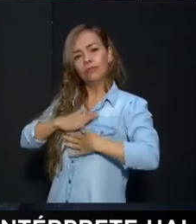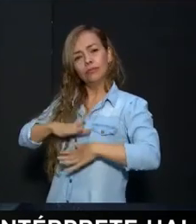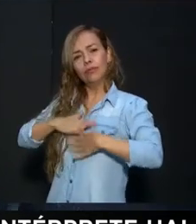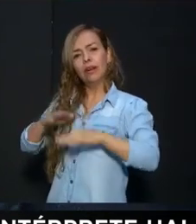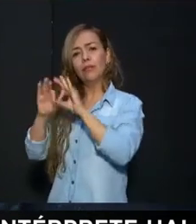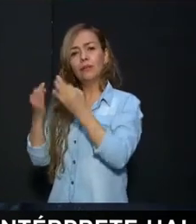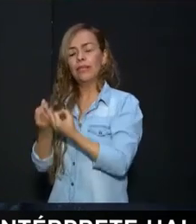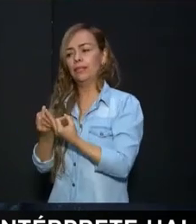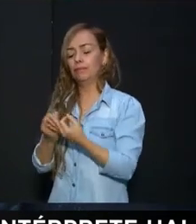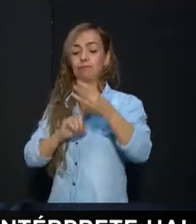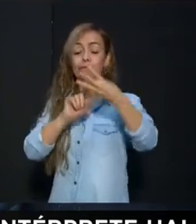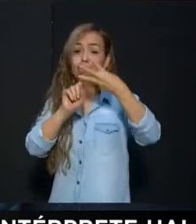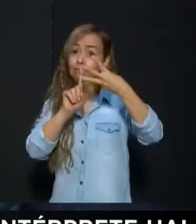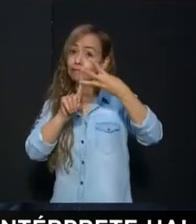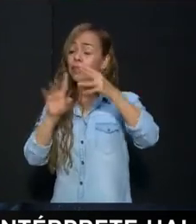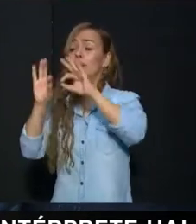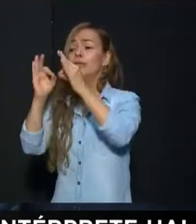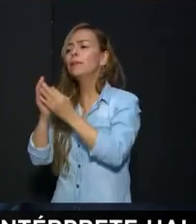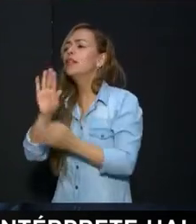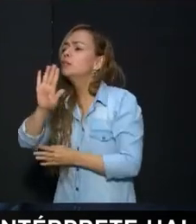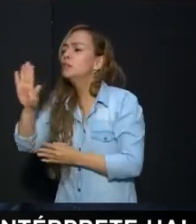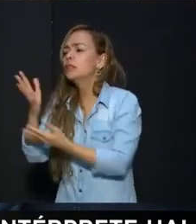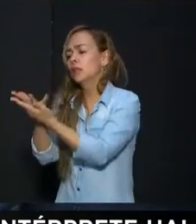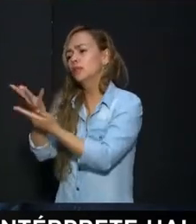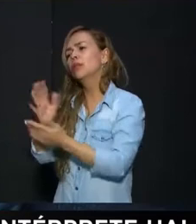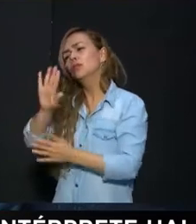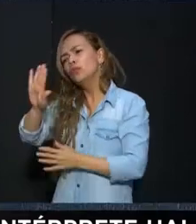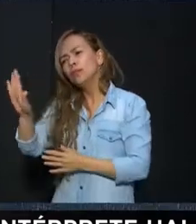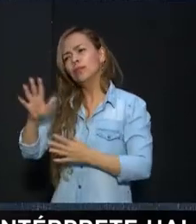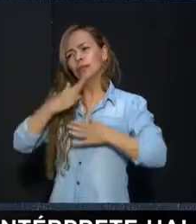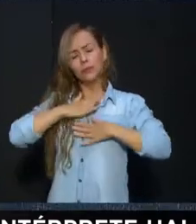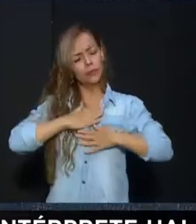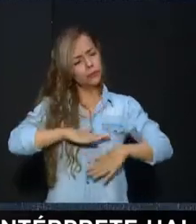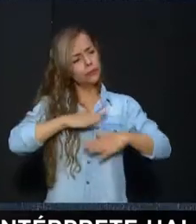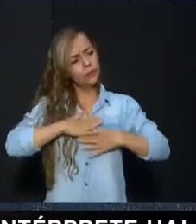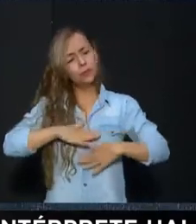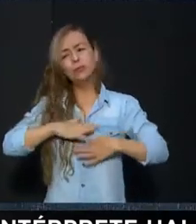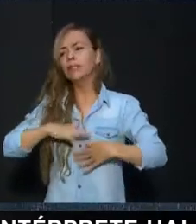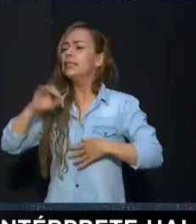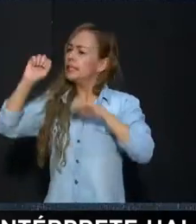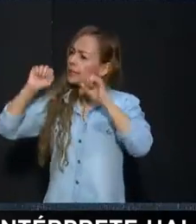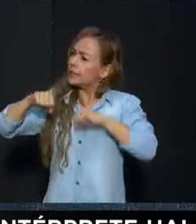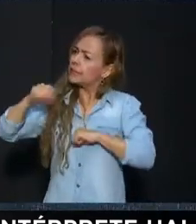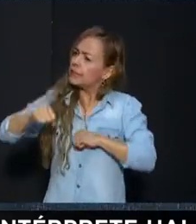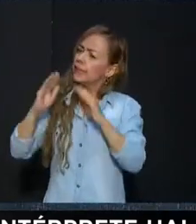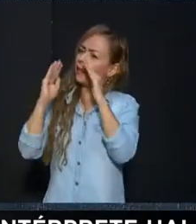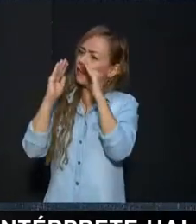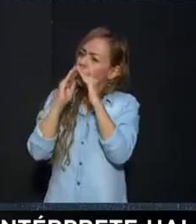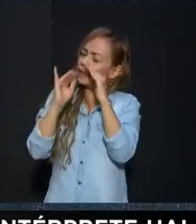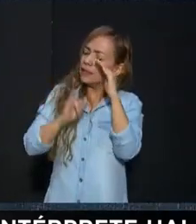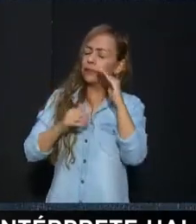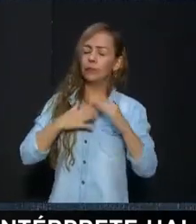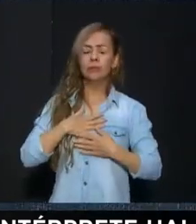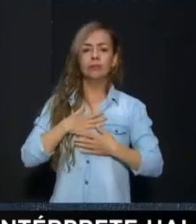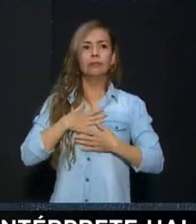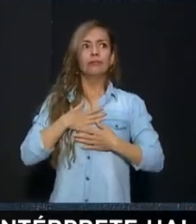También que se tranquilicen Un poquito Que la idea Es cumplir Pero cumplir también Siendo felices Y disfrutándonos Como en familia Como respirar